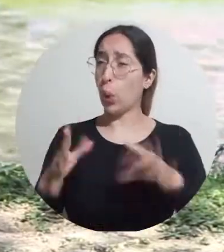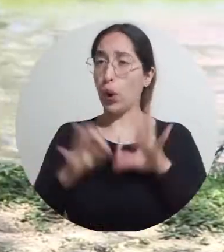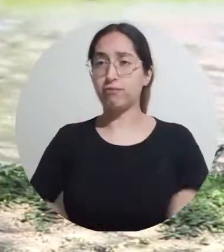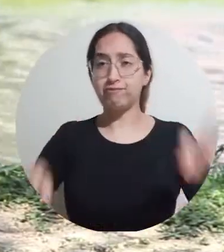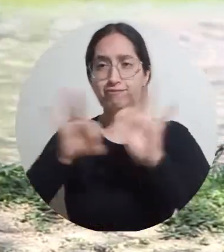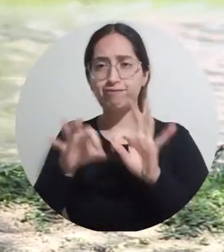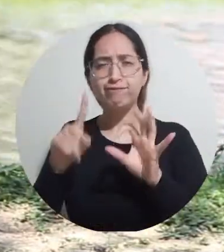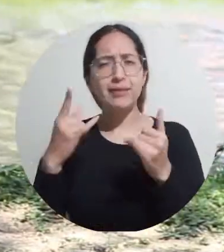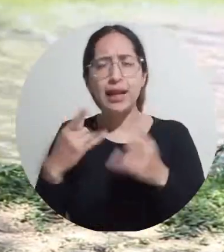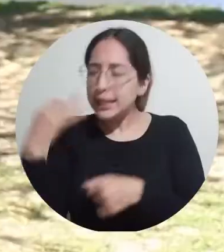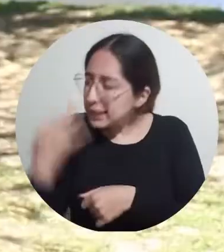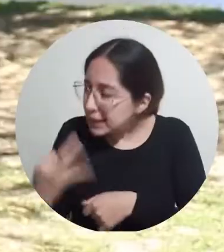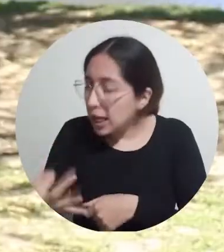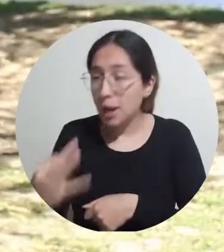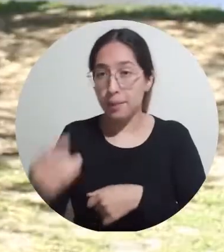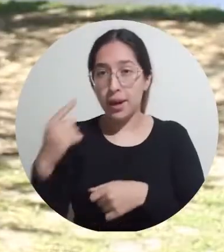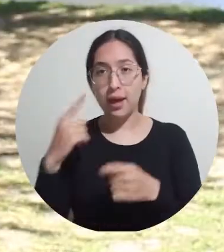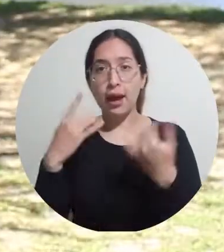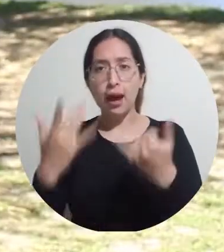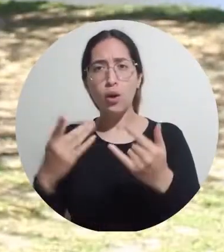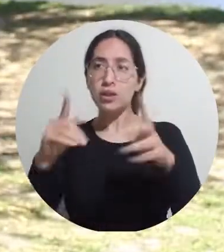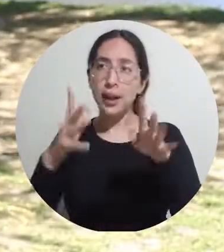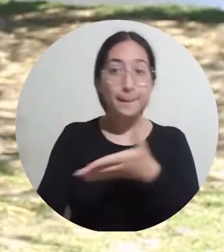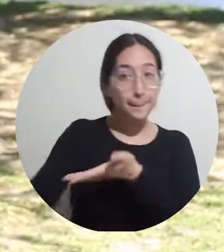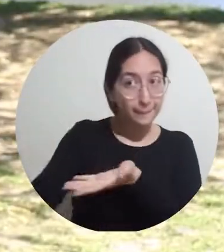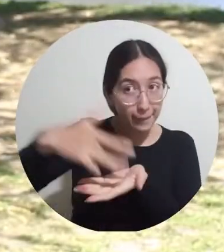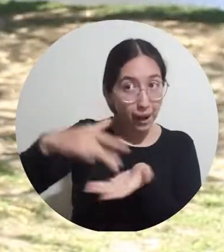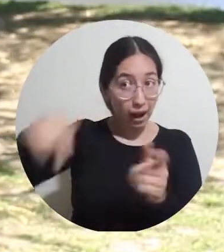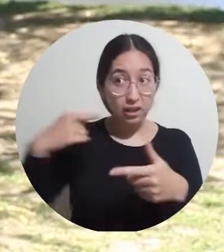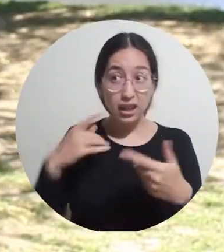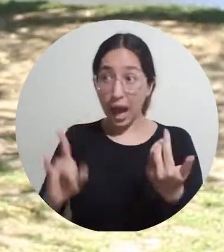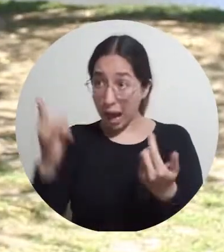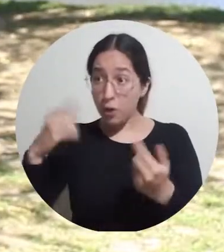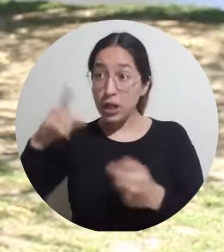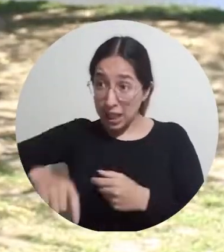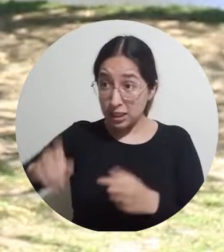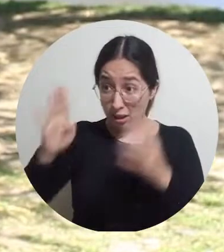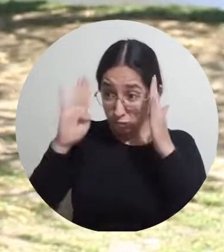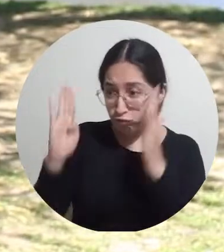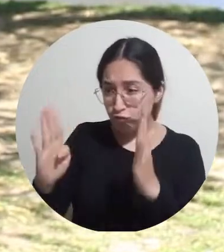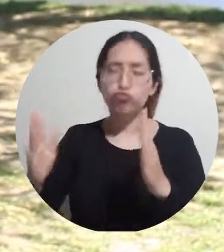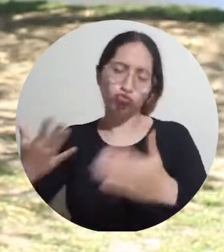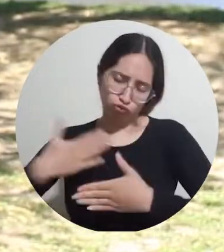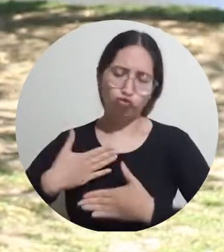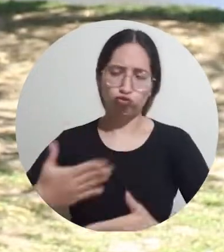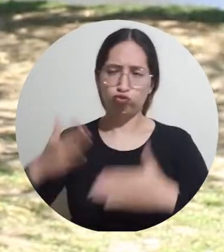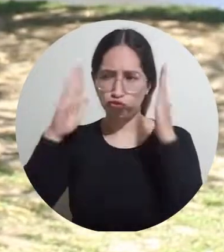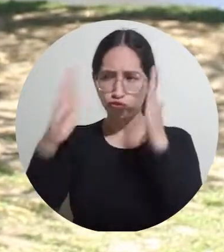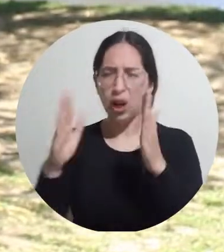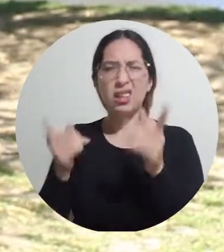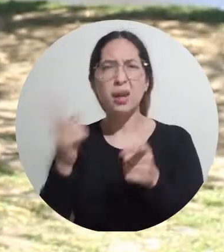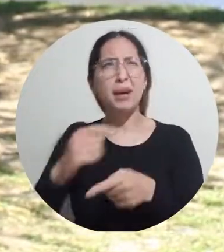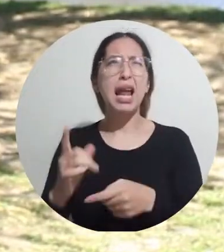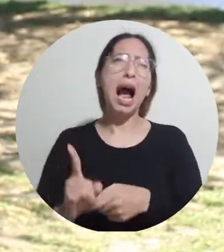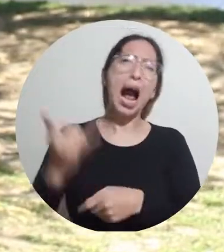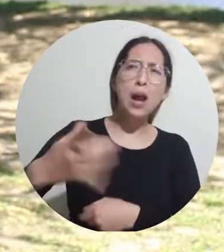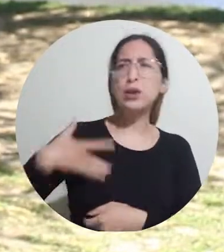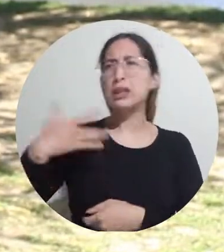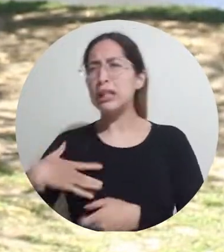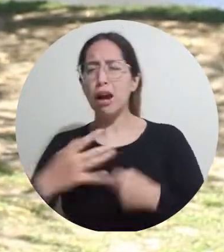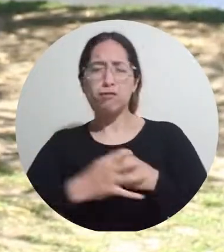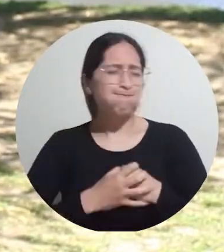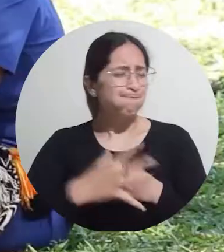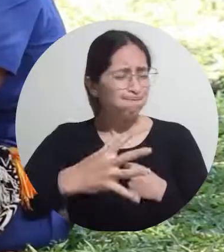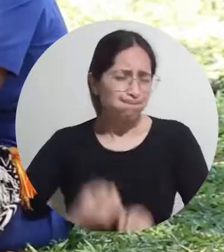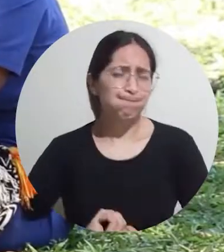siempre es bueno que vengan y que sean escuchados y puedan compartir todo lo que